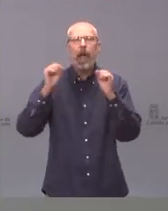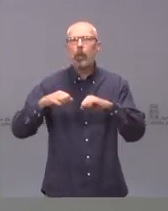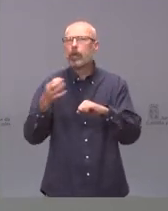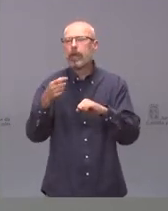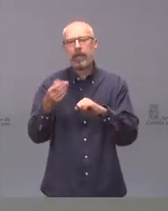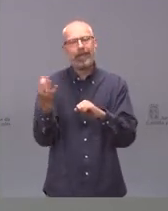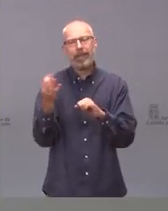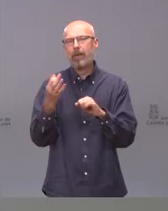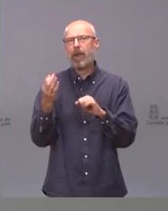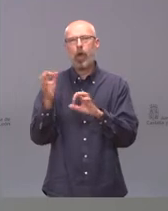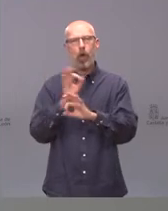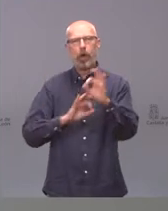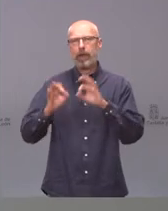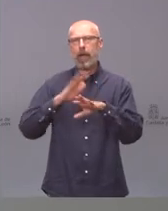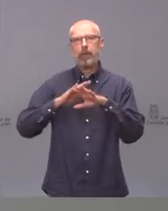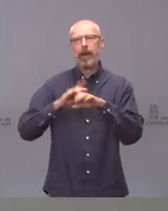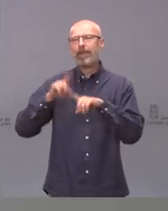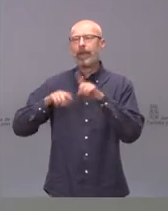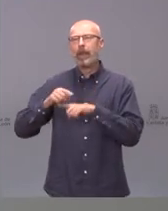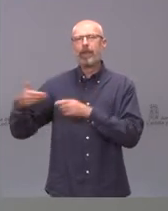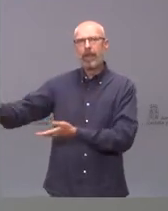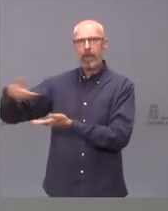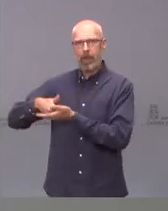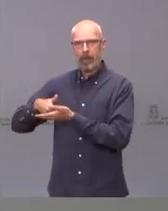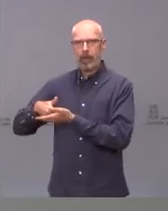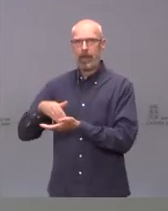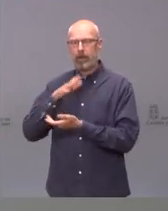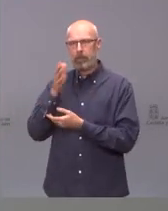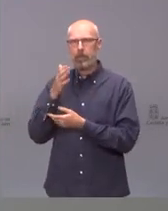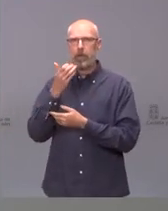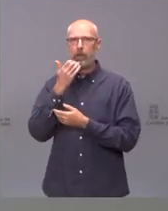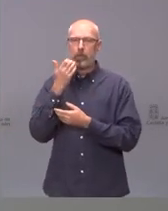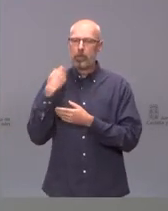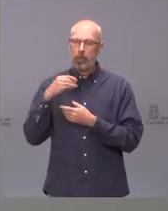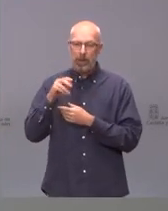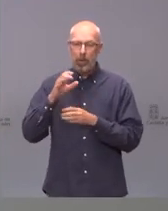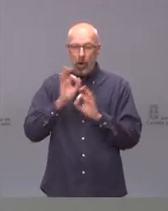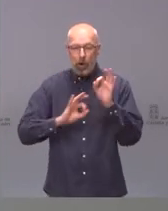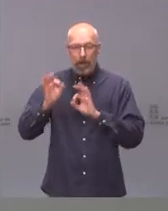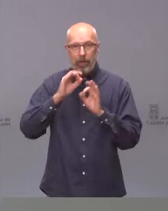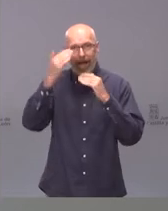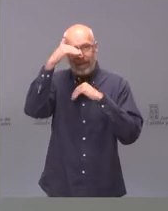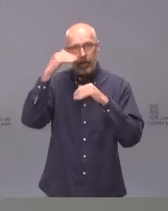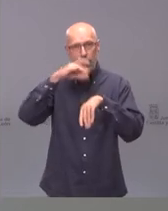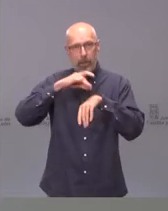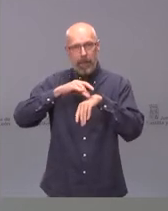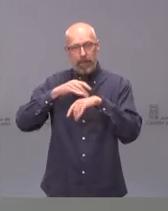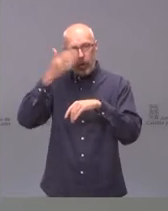gestión a la demanda, que se tiene que organizar la desburocratización de la atención primaria y se tiene que